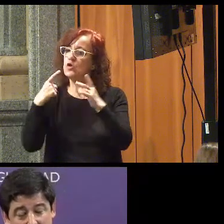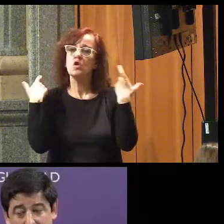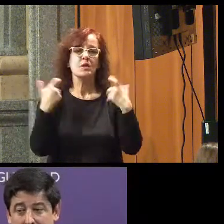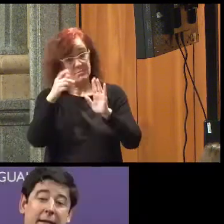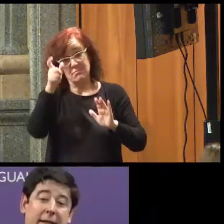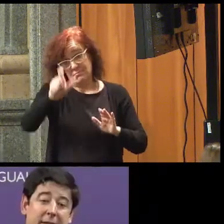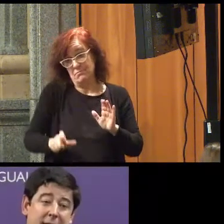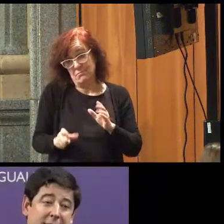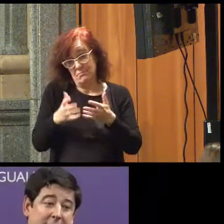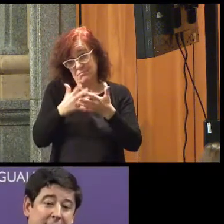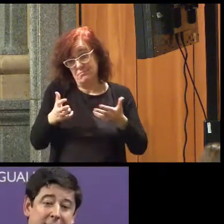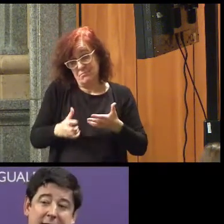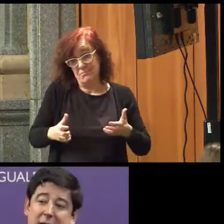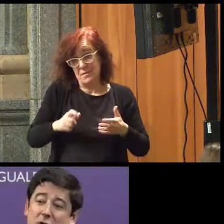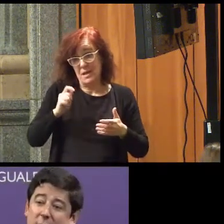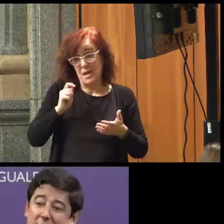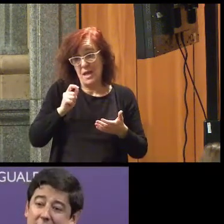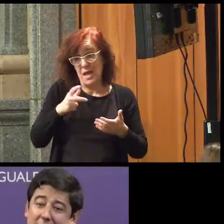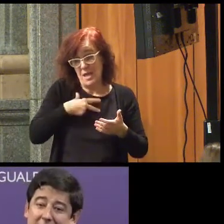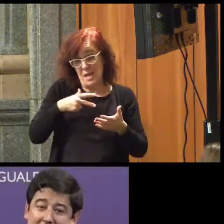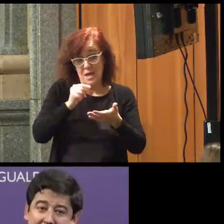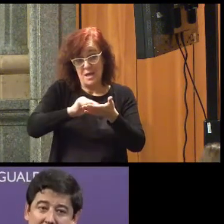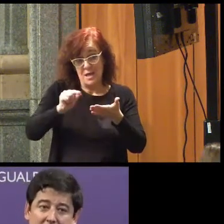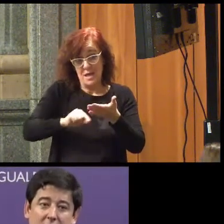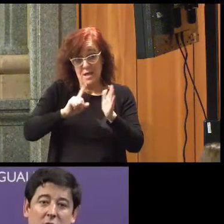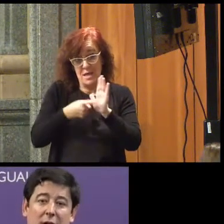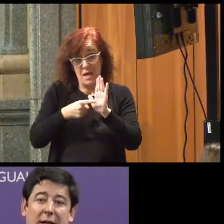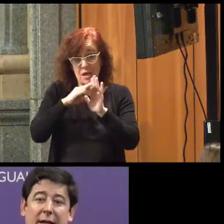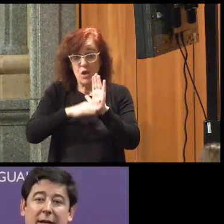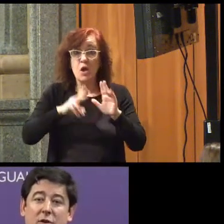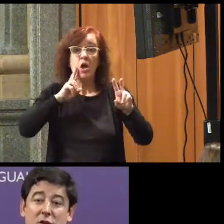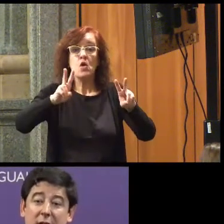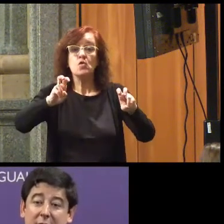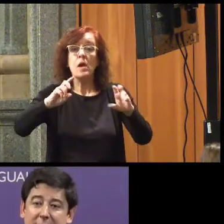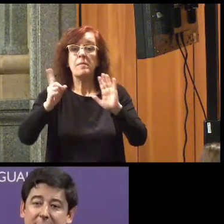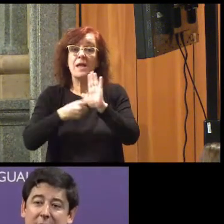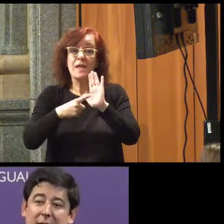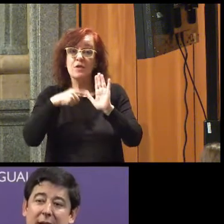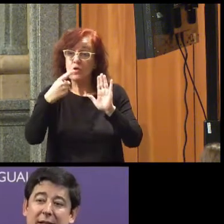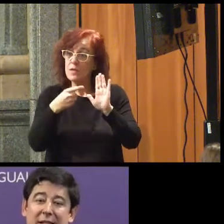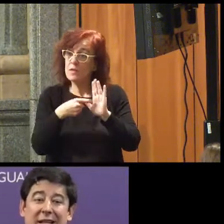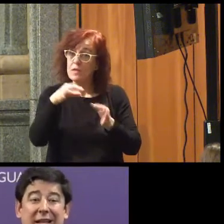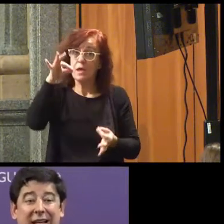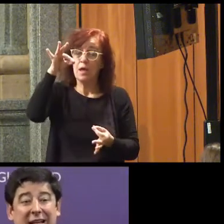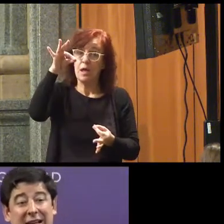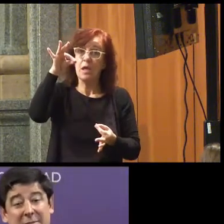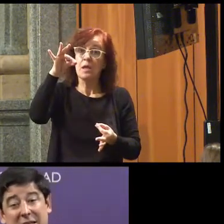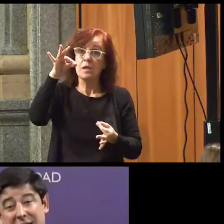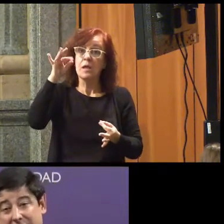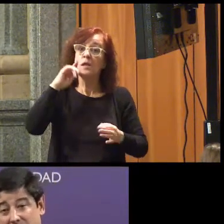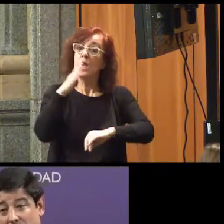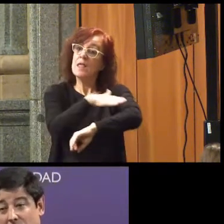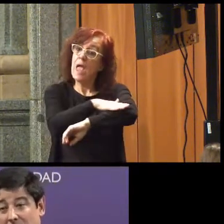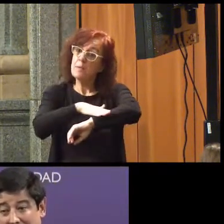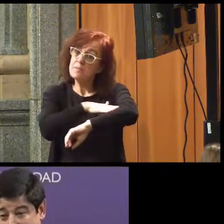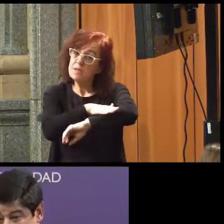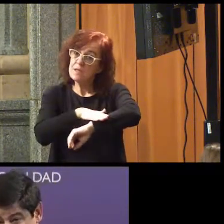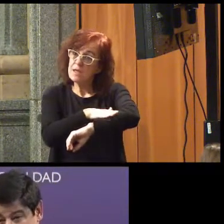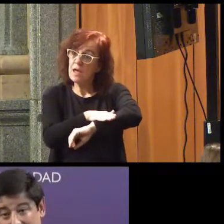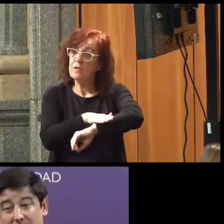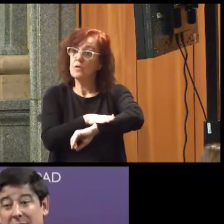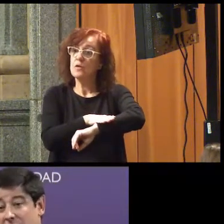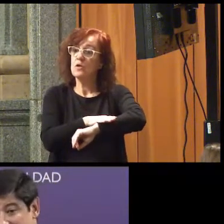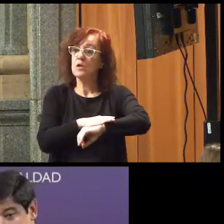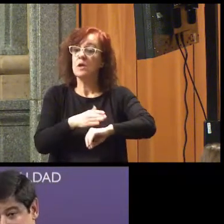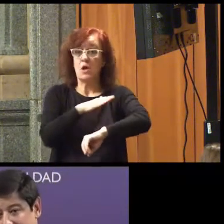público. Y esta nueva ley lo que nos dice es que la Administración, que